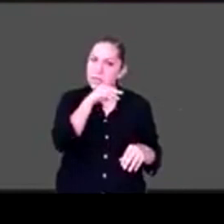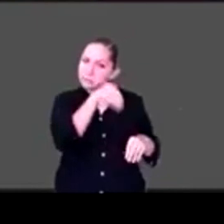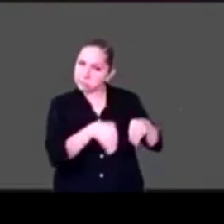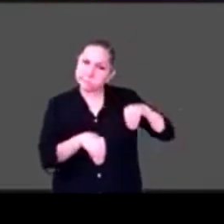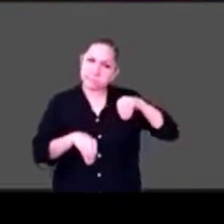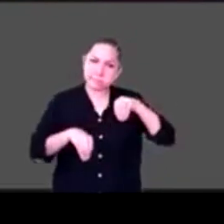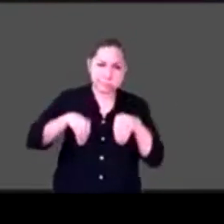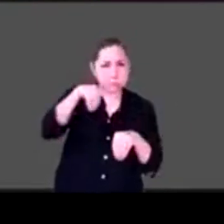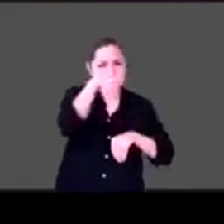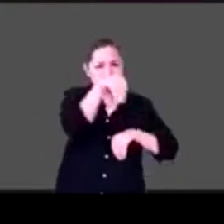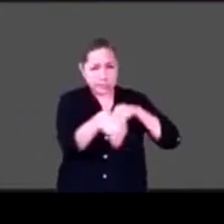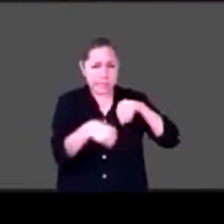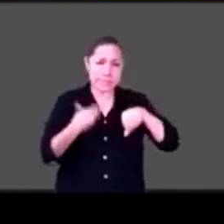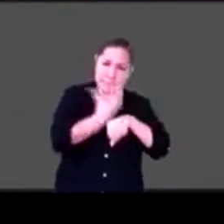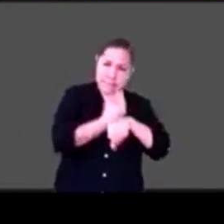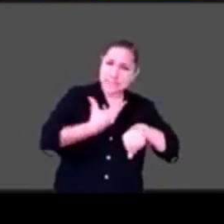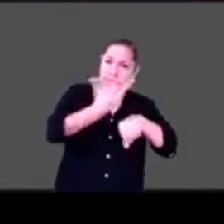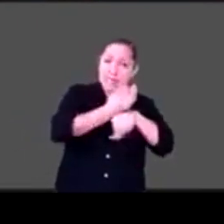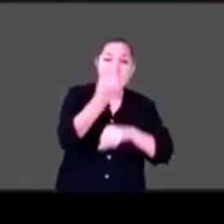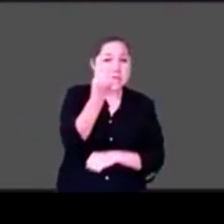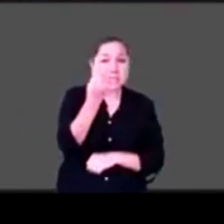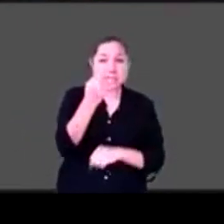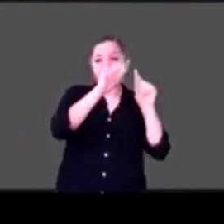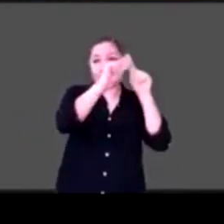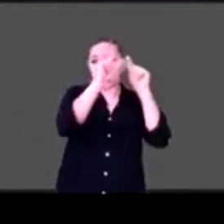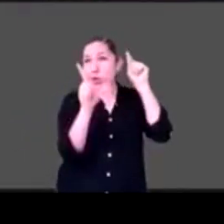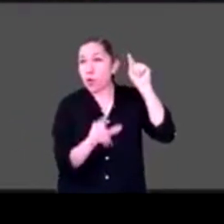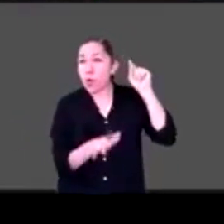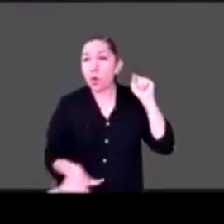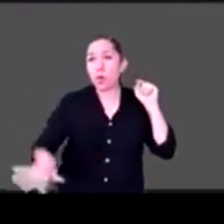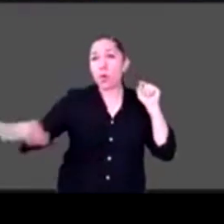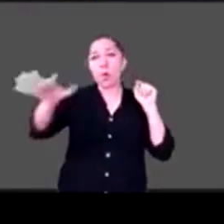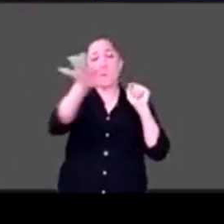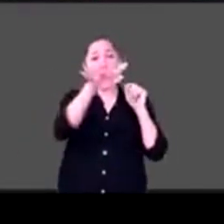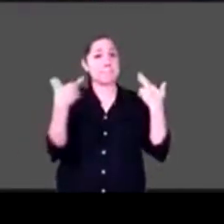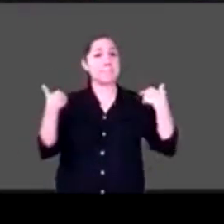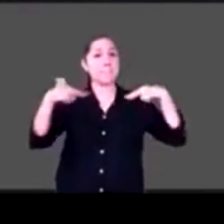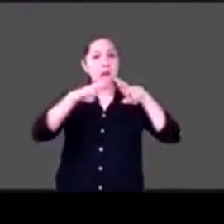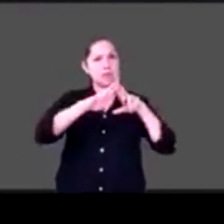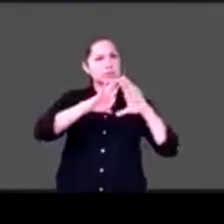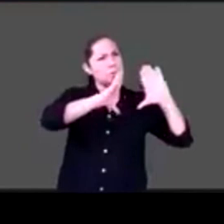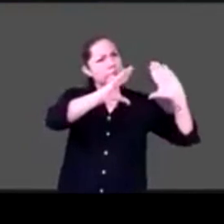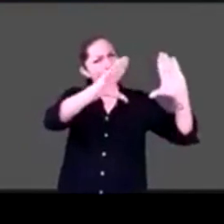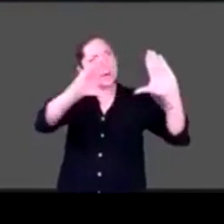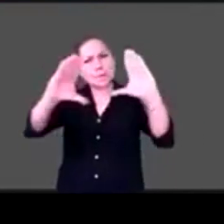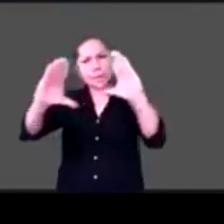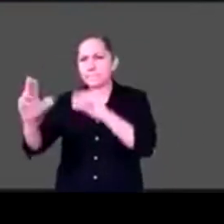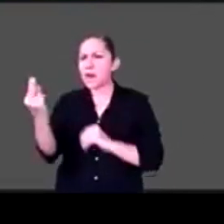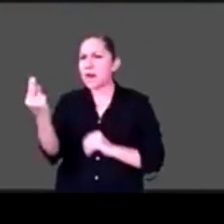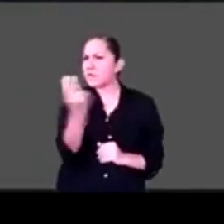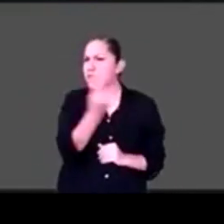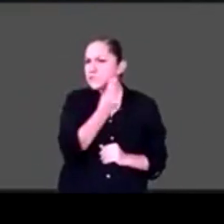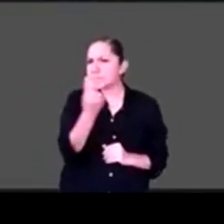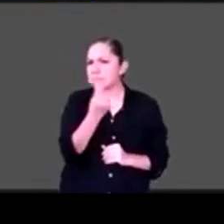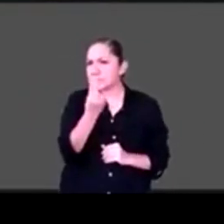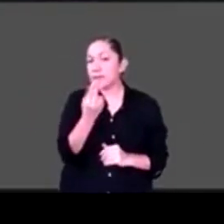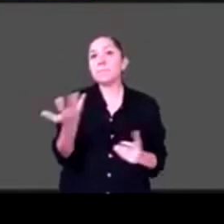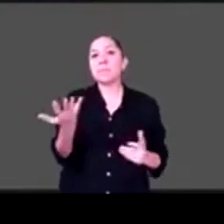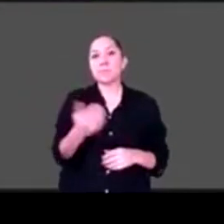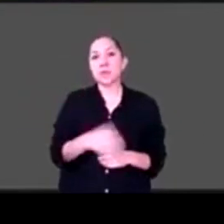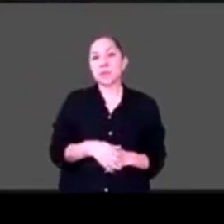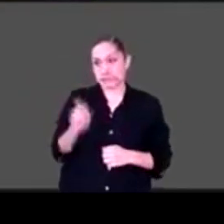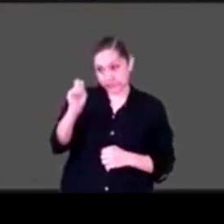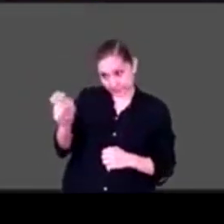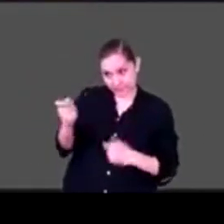maestros del país, lo dije así, muy bien, a todos. Otra vez, no tener dos grupos, ellos y